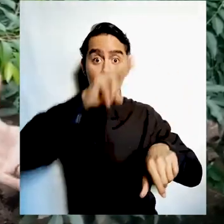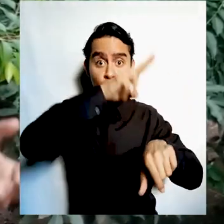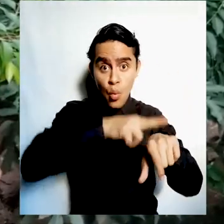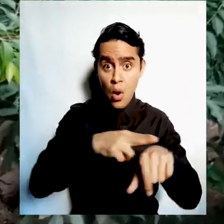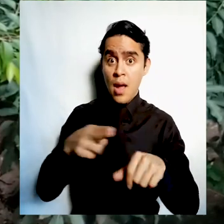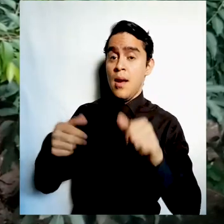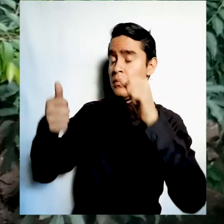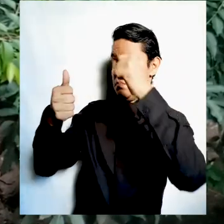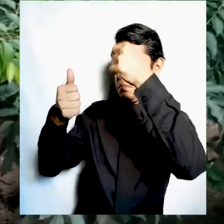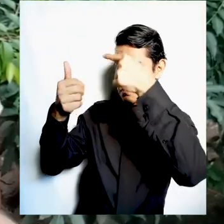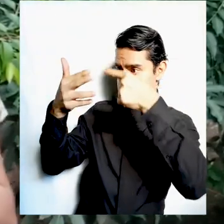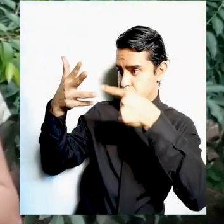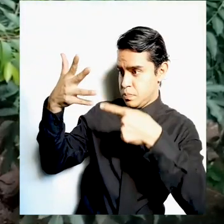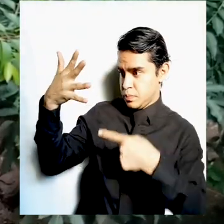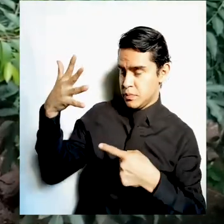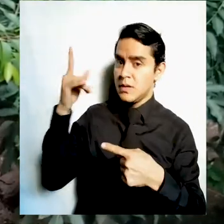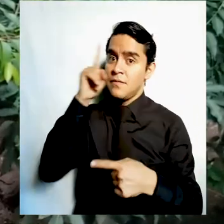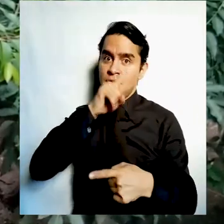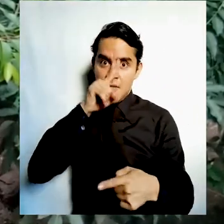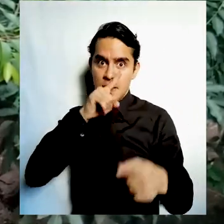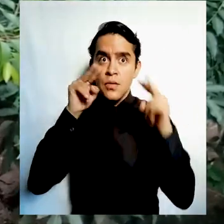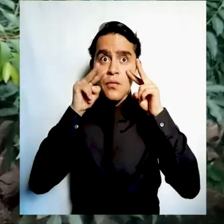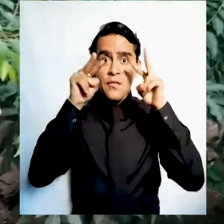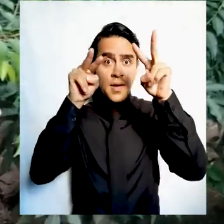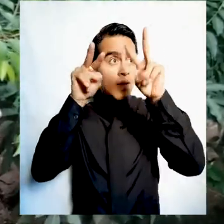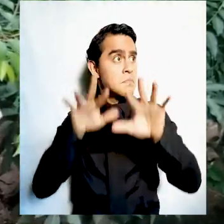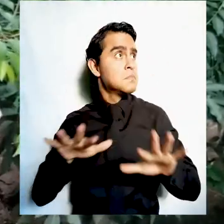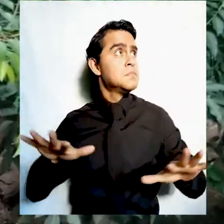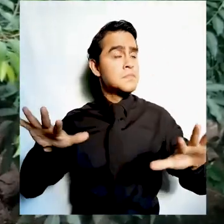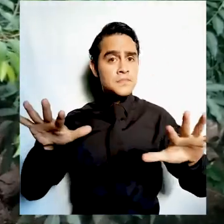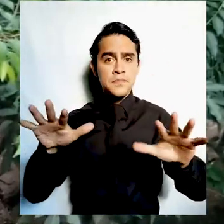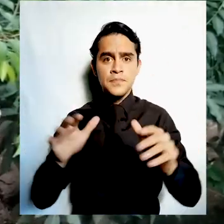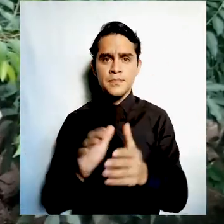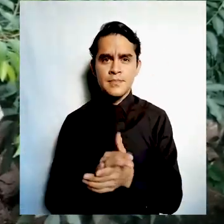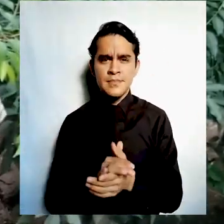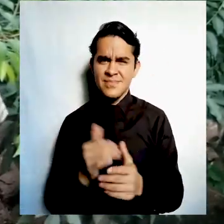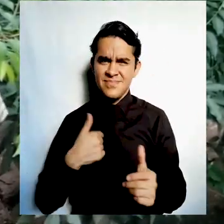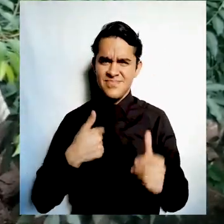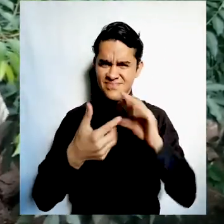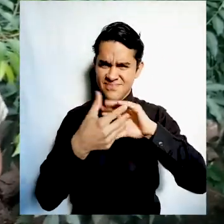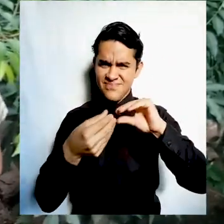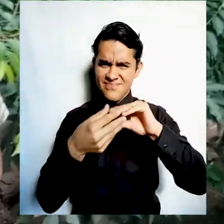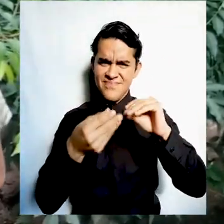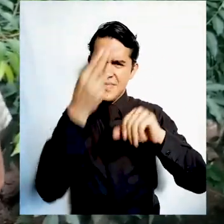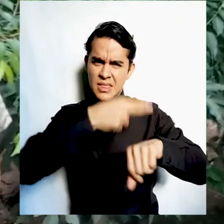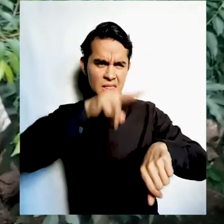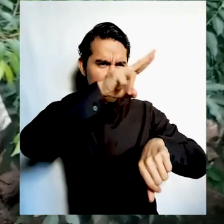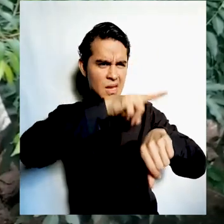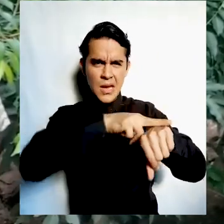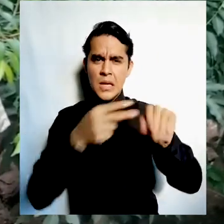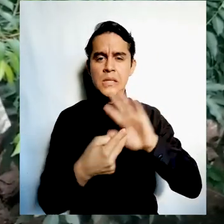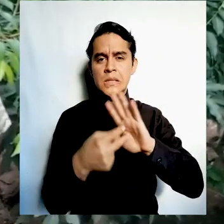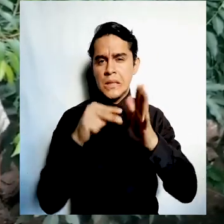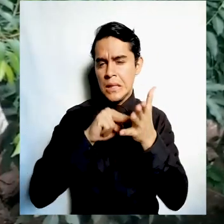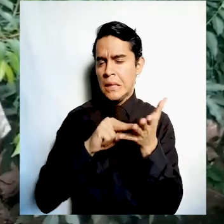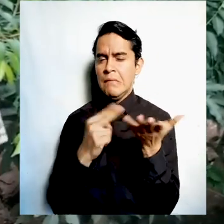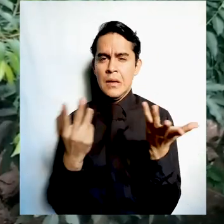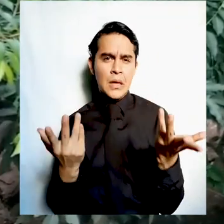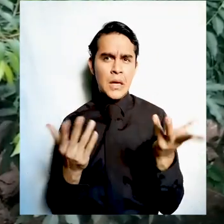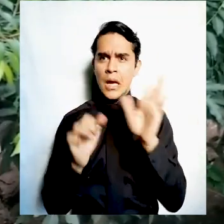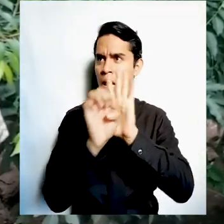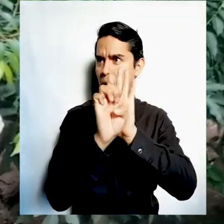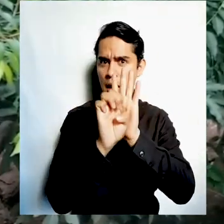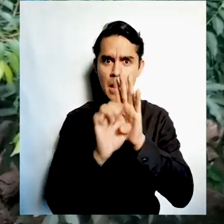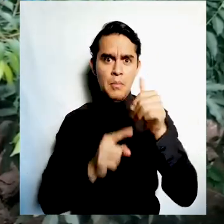artificiales que podemos apreciar en nuestro entorno cuando hablo de elementos naturales me refiero a todos aquellos por ejemplo